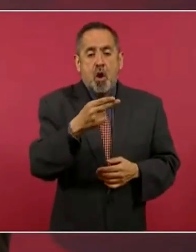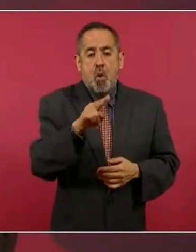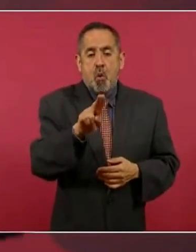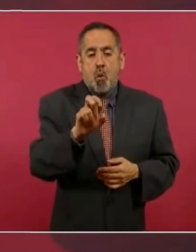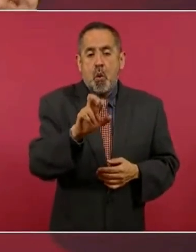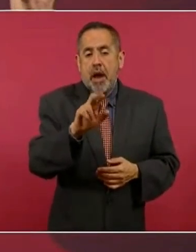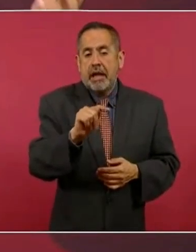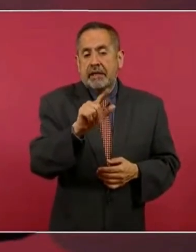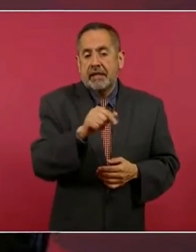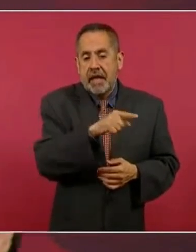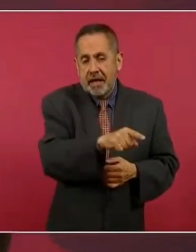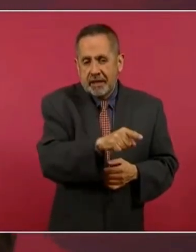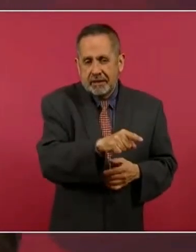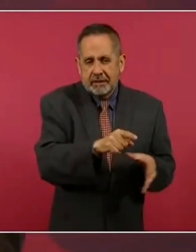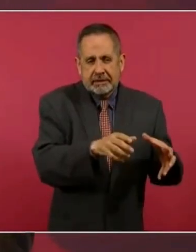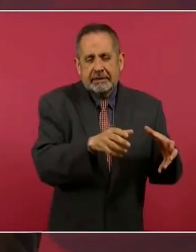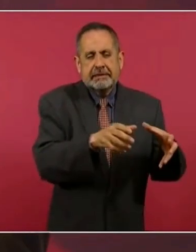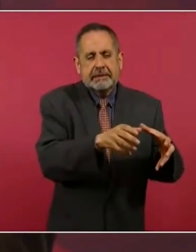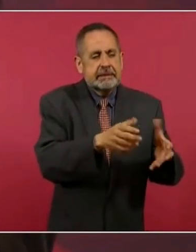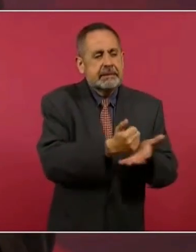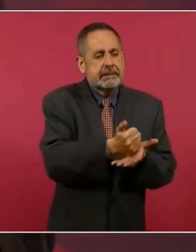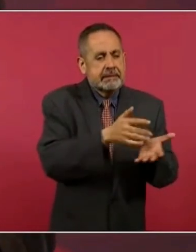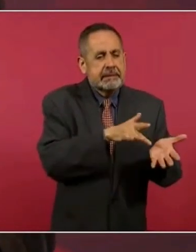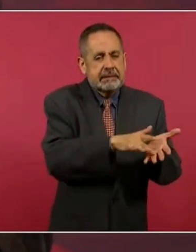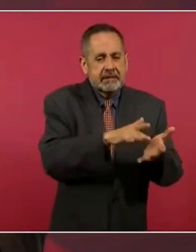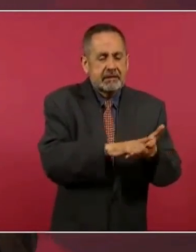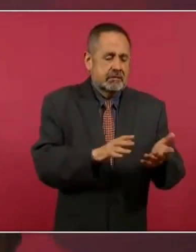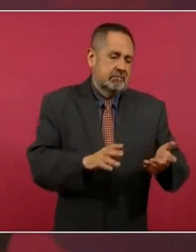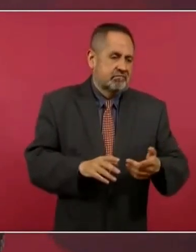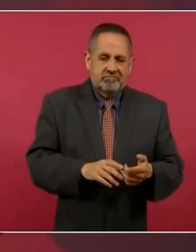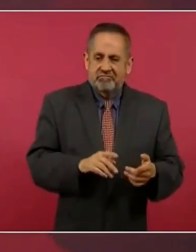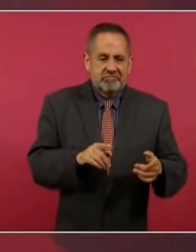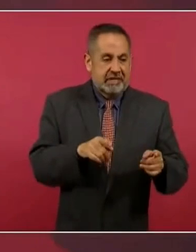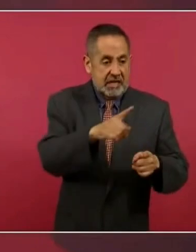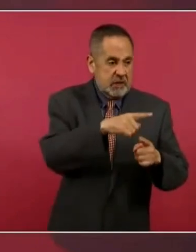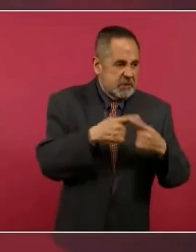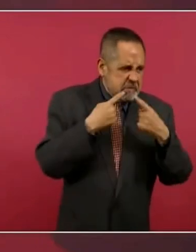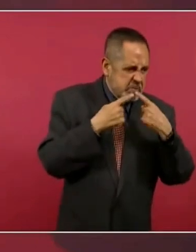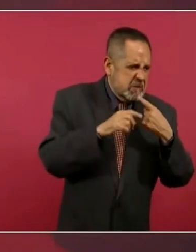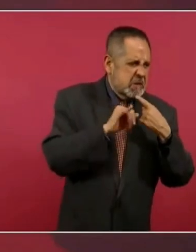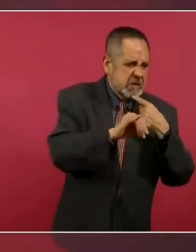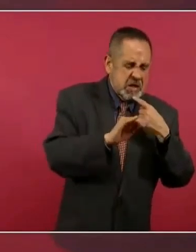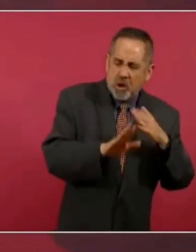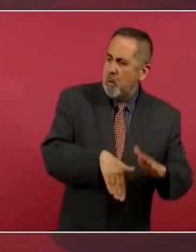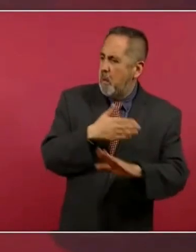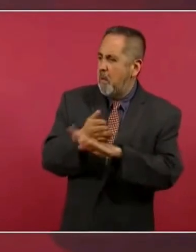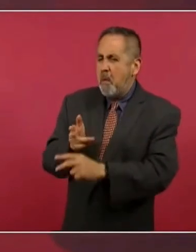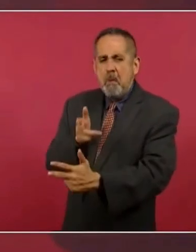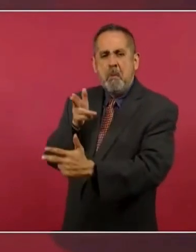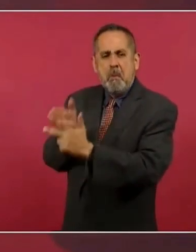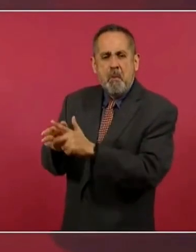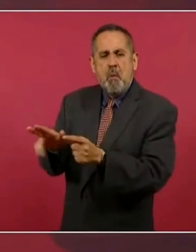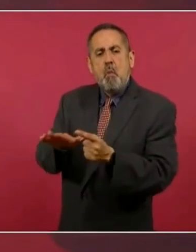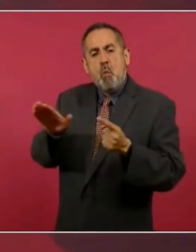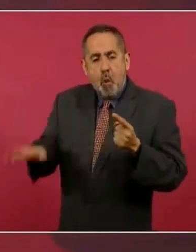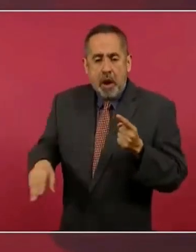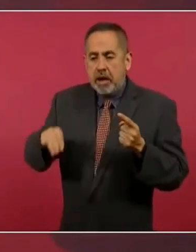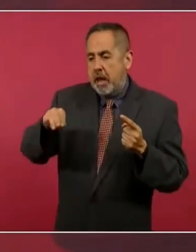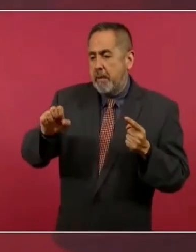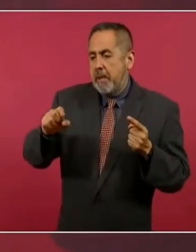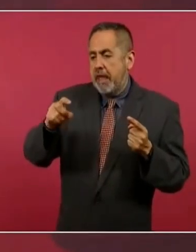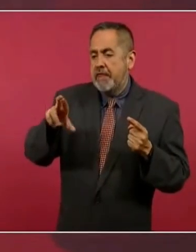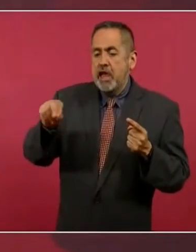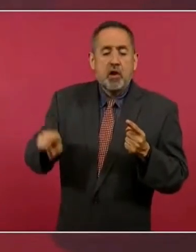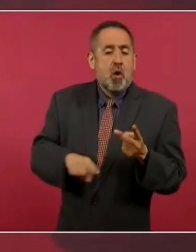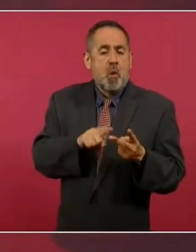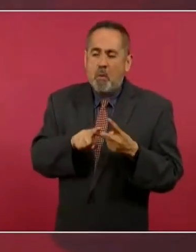cuando se comete la felonía de asesinar a Madero y a Pino Suárez hasta